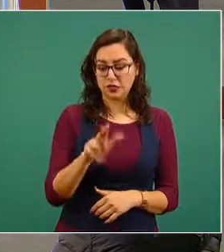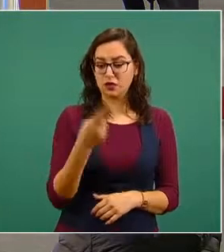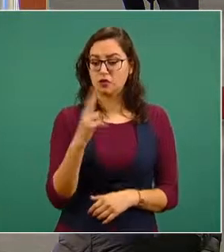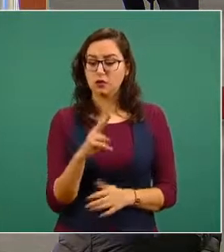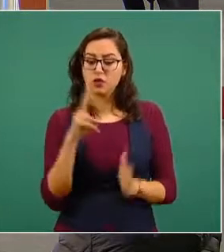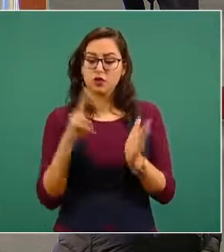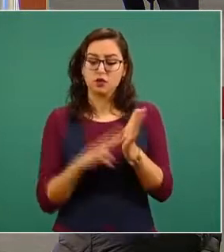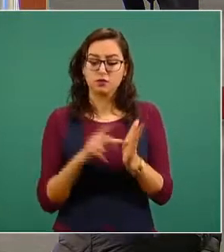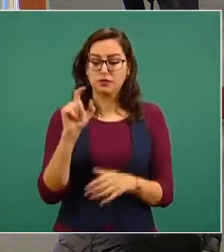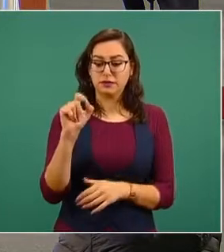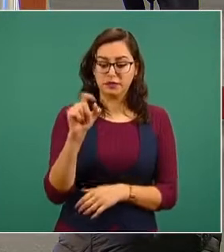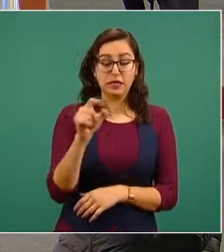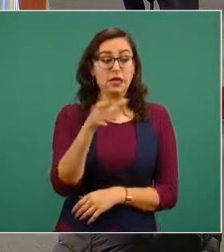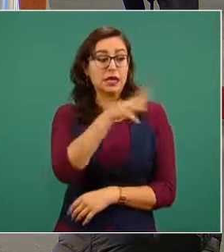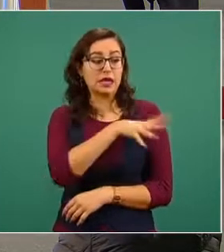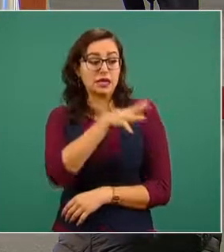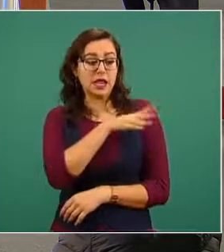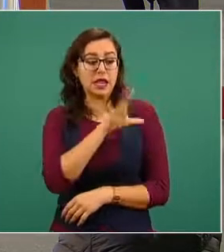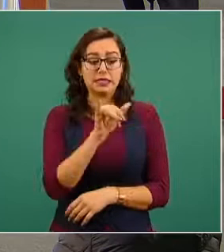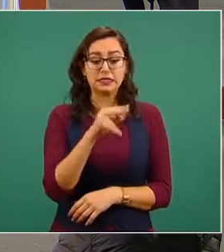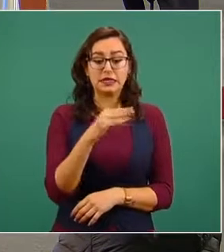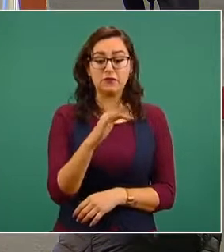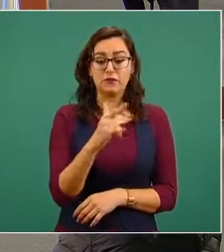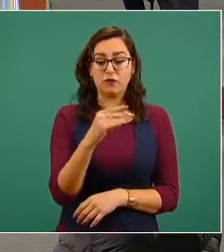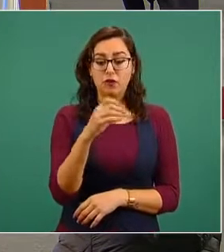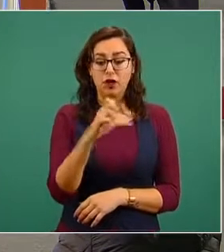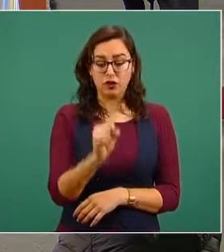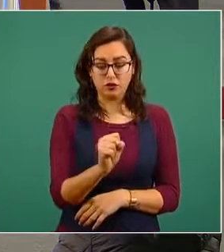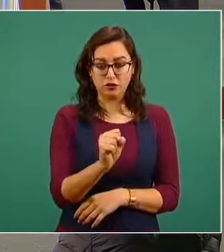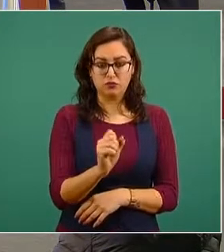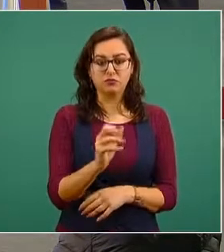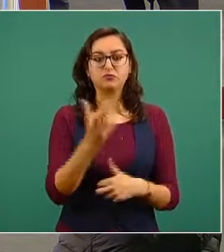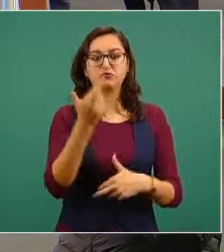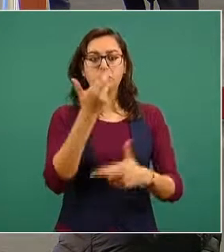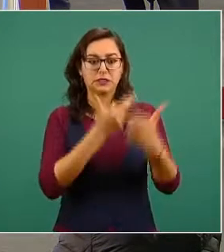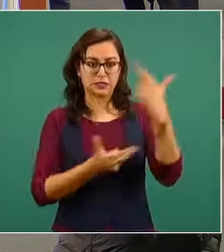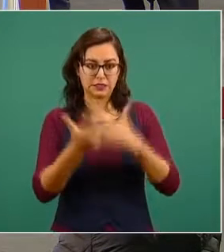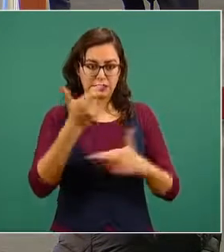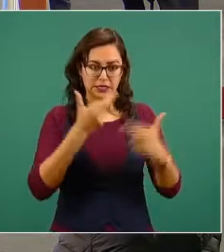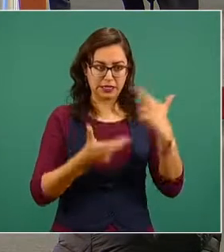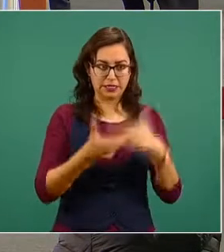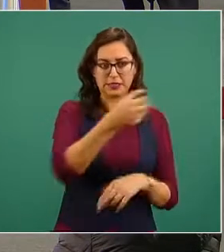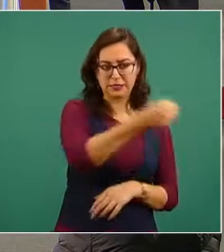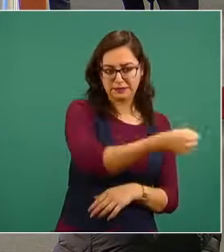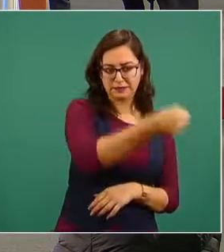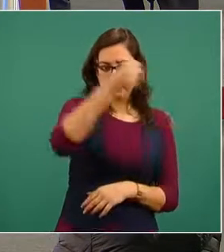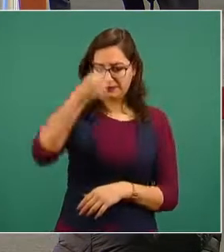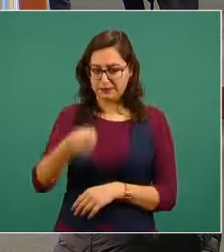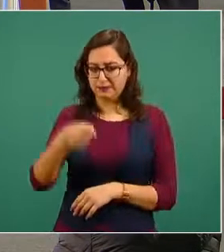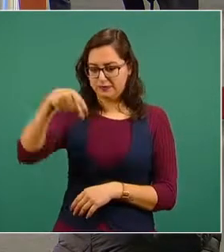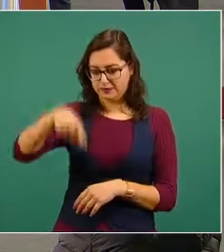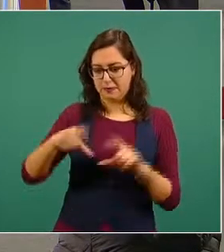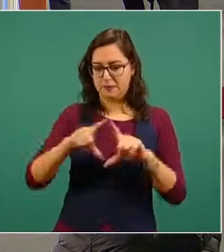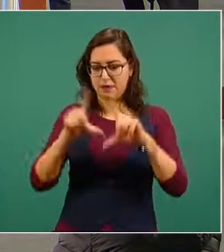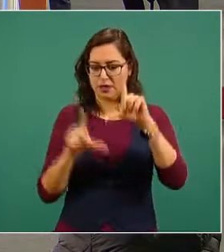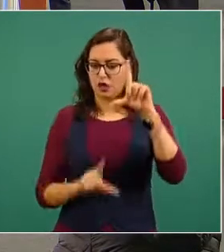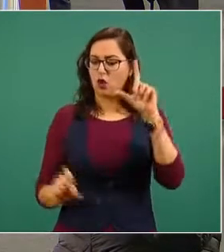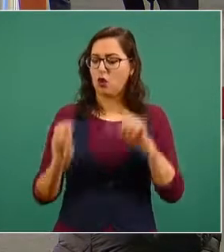fue entregado por las autoridades norteamericanas al Ministerio Público Federal Mexicano,